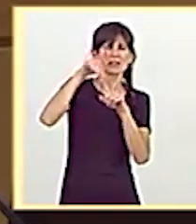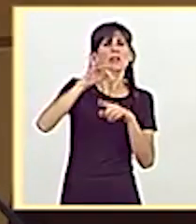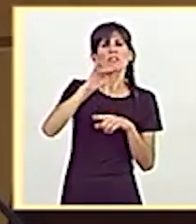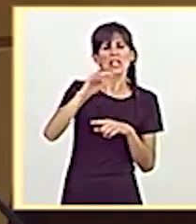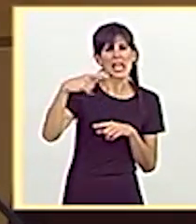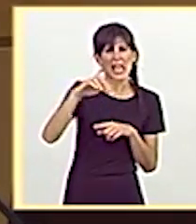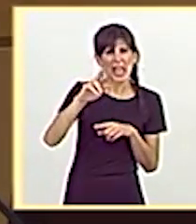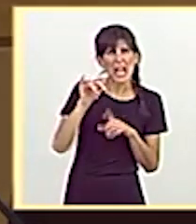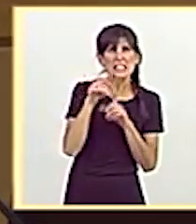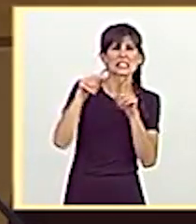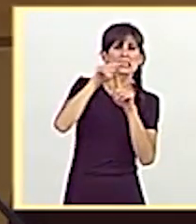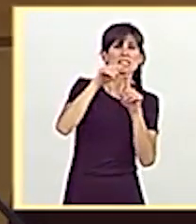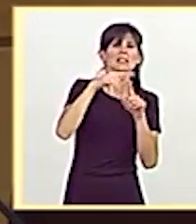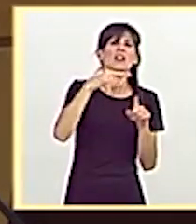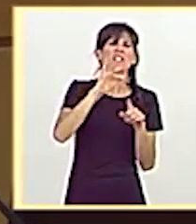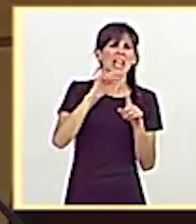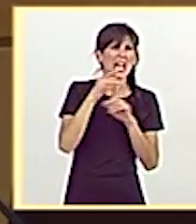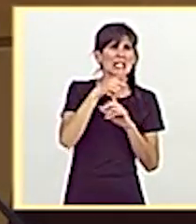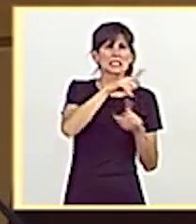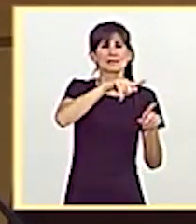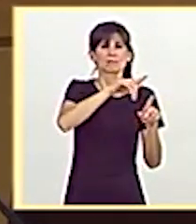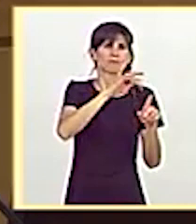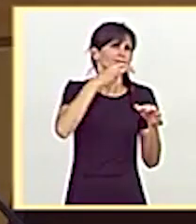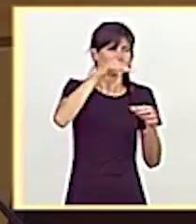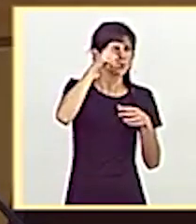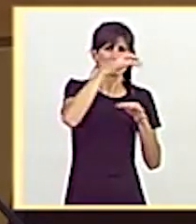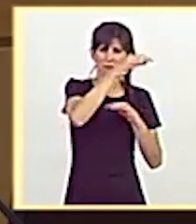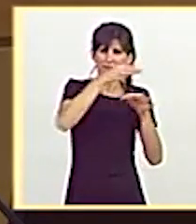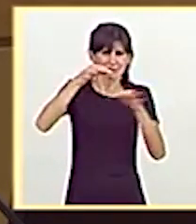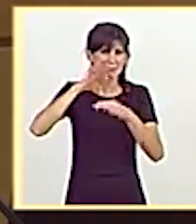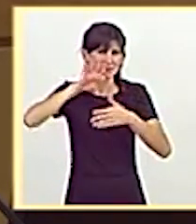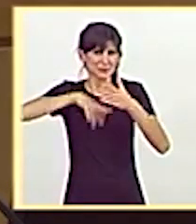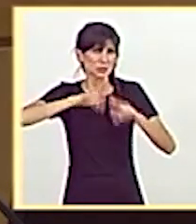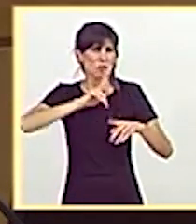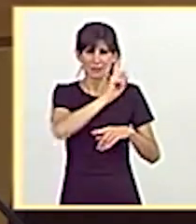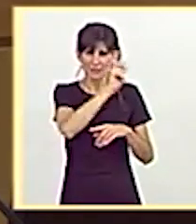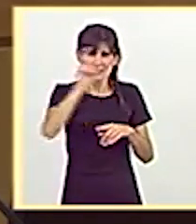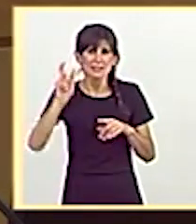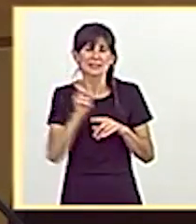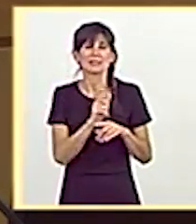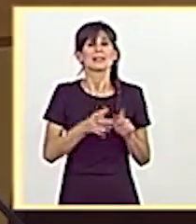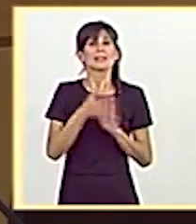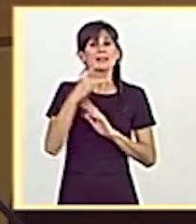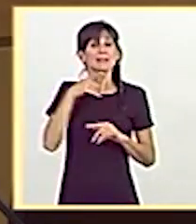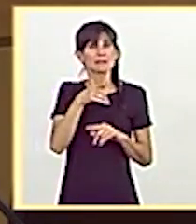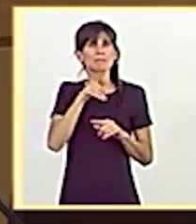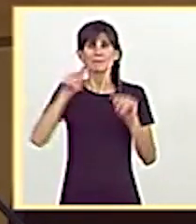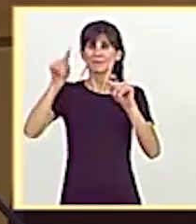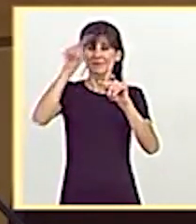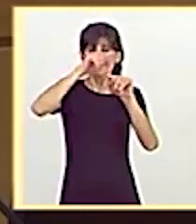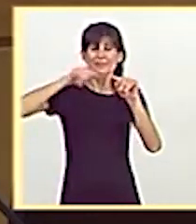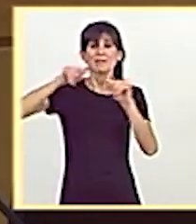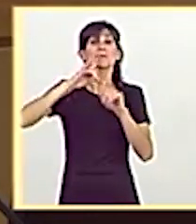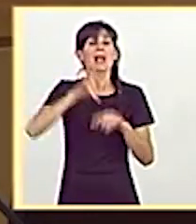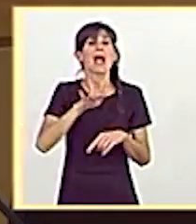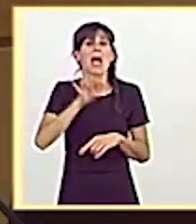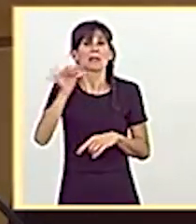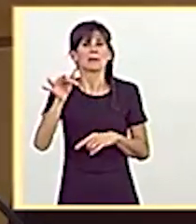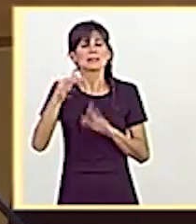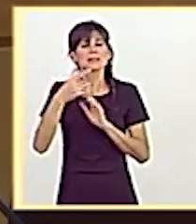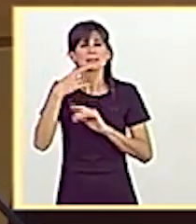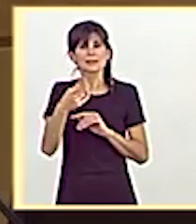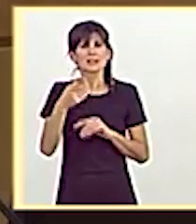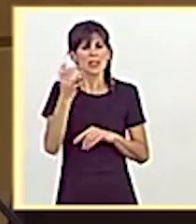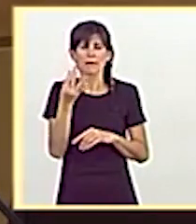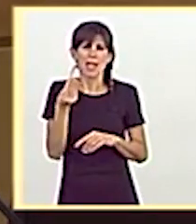Figueras. Cuatro, Figueras-Pondamulins. Cinco, Variante de Pondamulins. Y seis, Pondamulins-La Junquera. Además, también